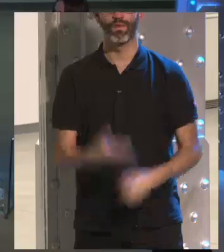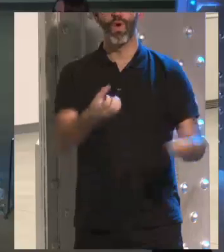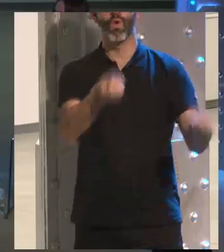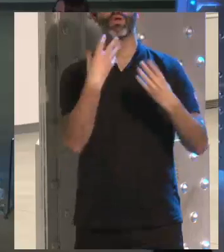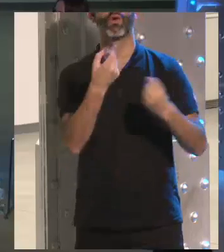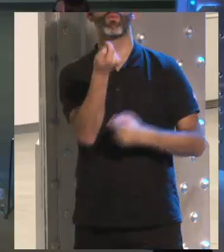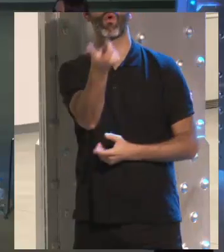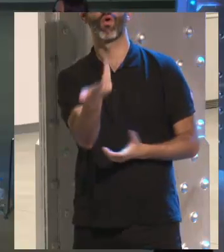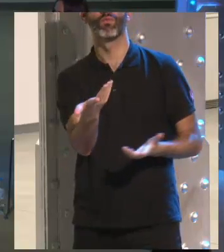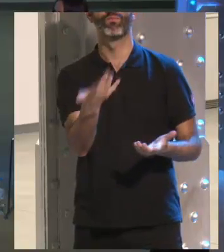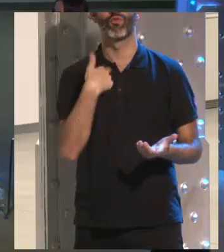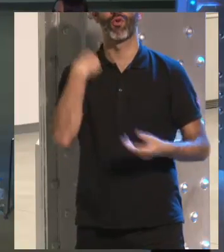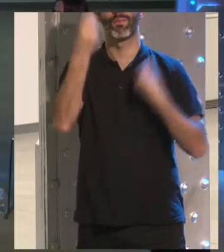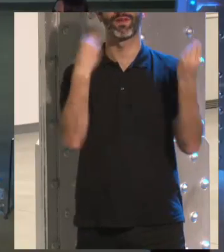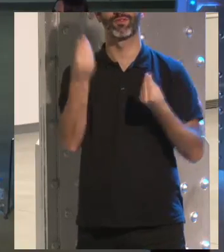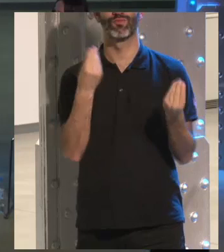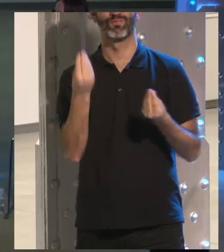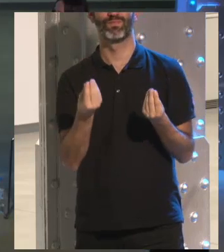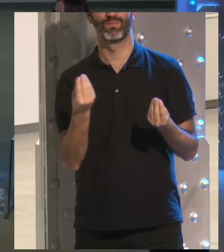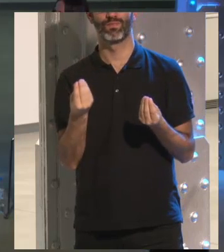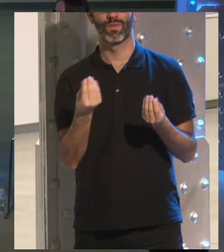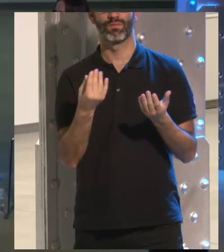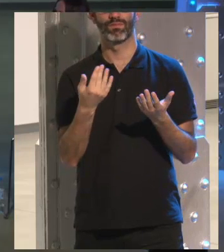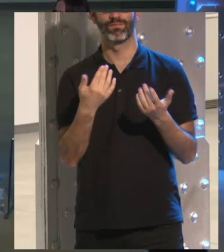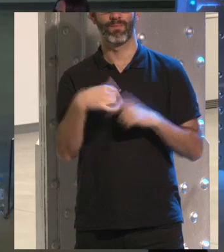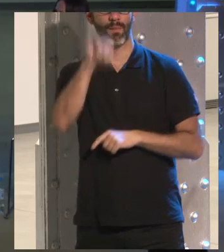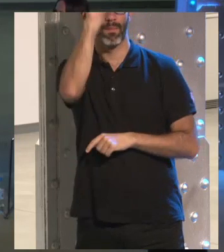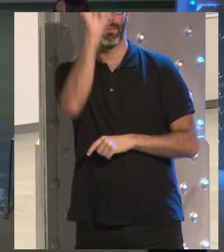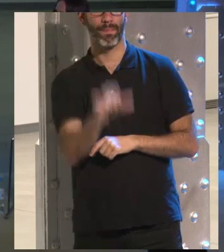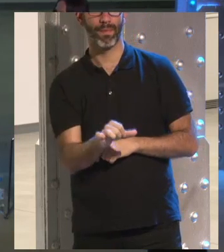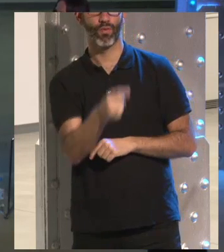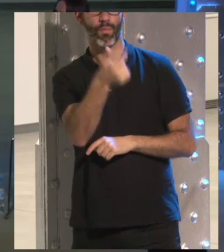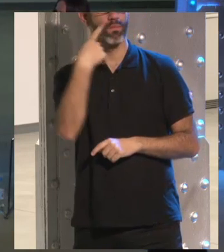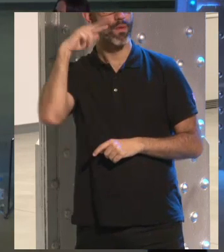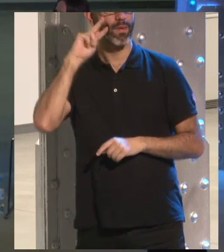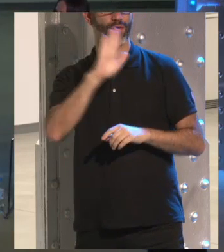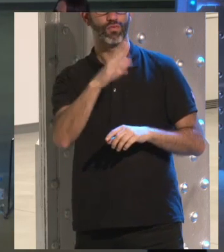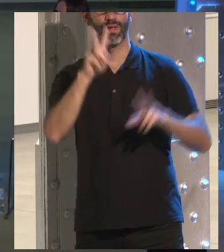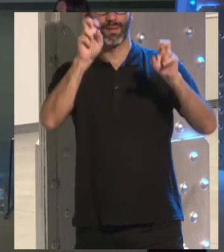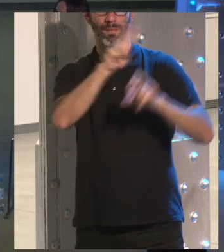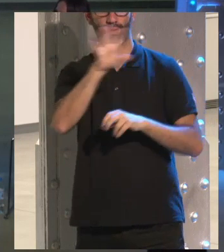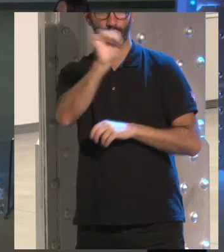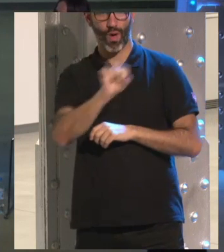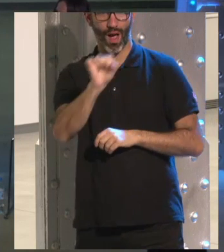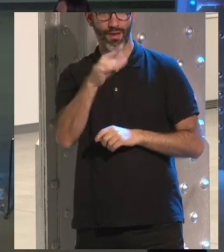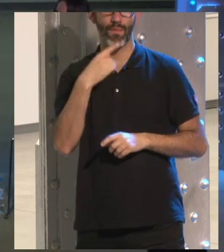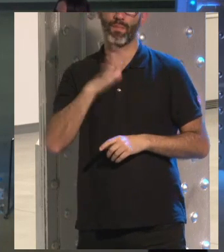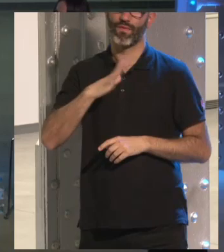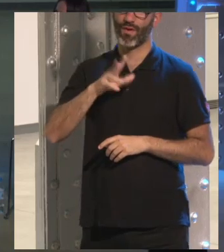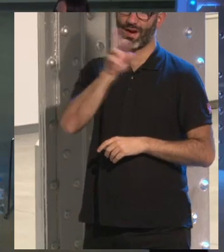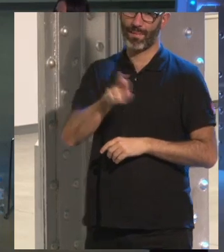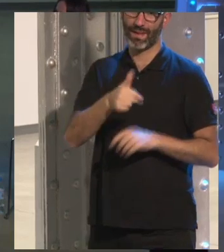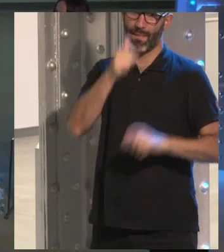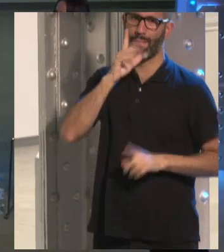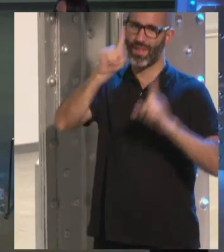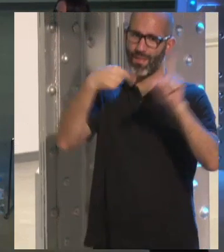Cuéntanos un poco, yo creo que, viendo un poco tu experiencia de 24 años... No lo repitas más, que van a